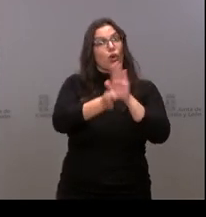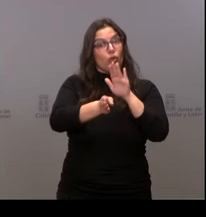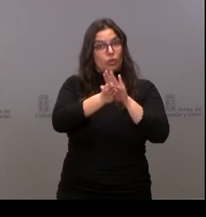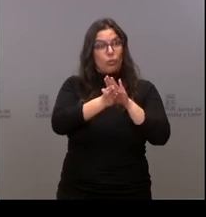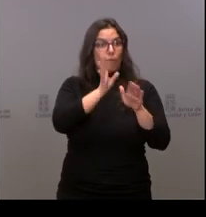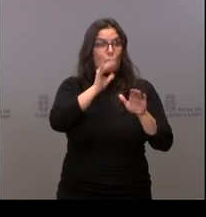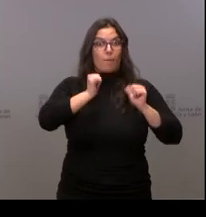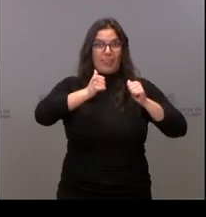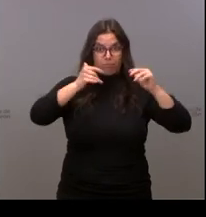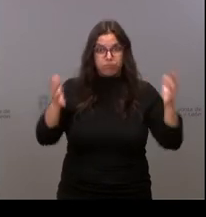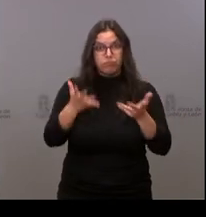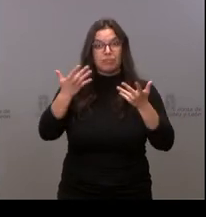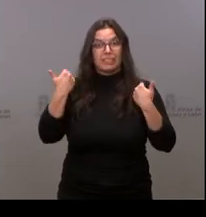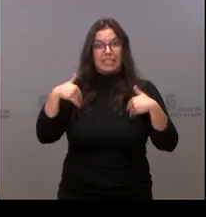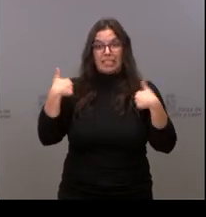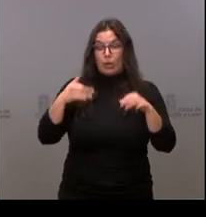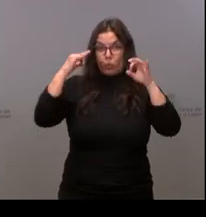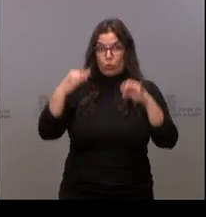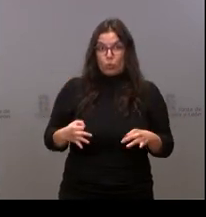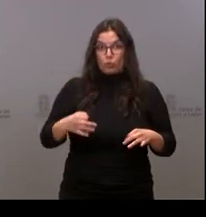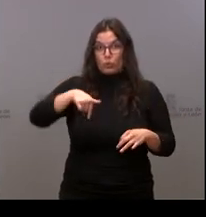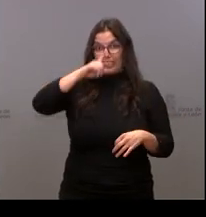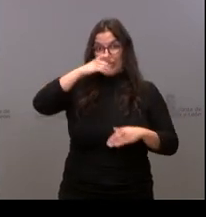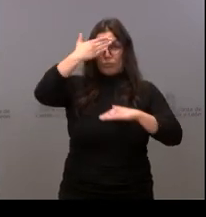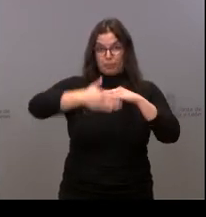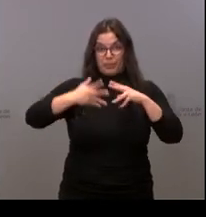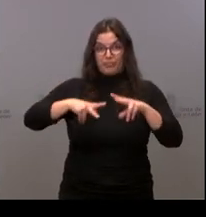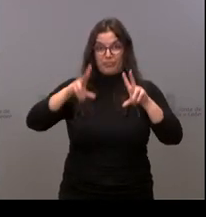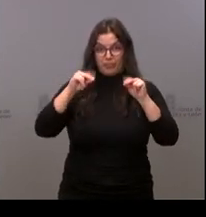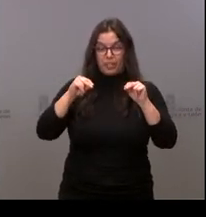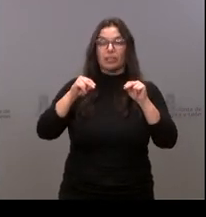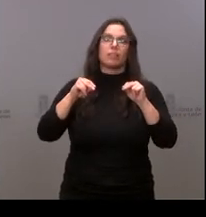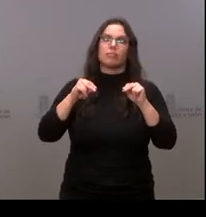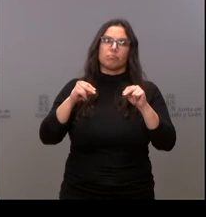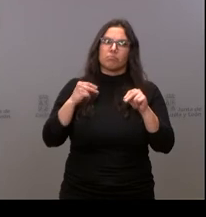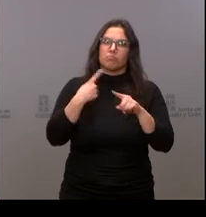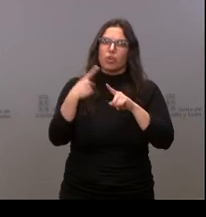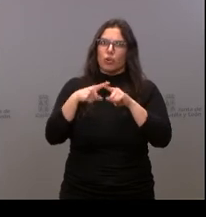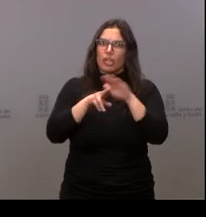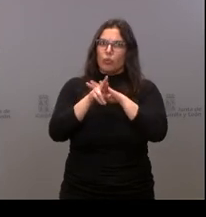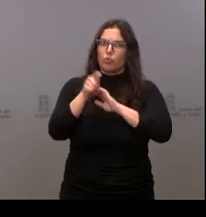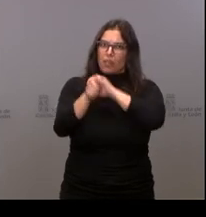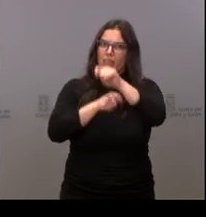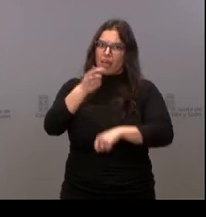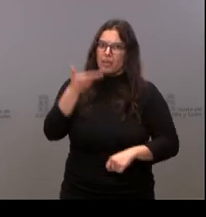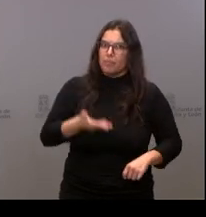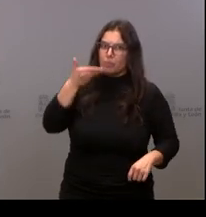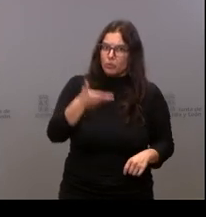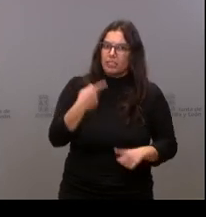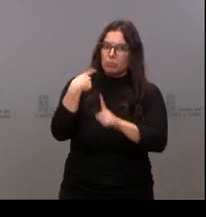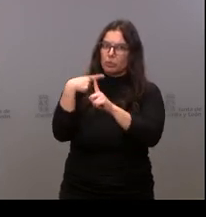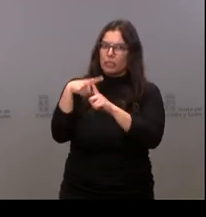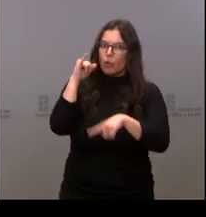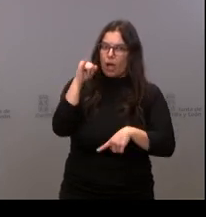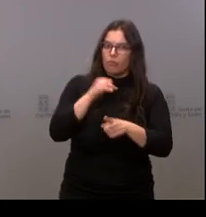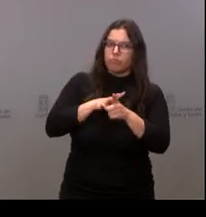anterior plan que ha finalizado precisamente este año, que ha aportado importantes recursos y que yo creo que